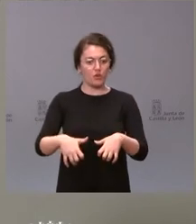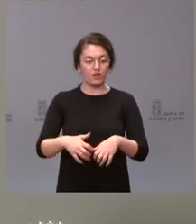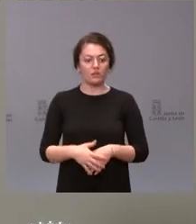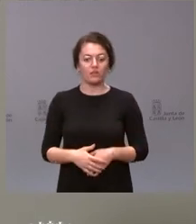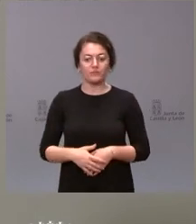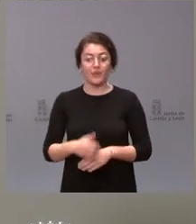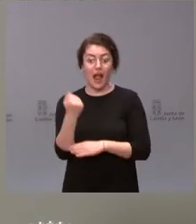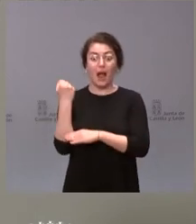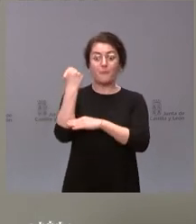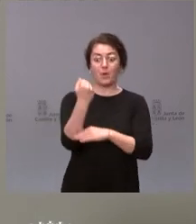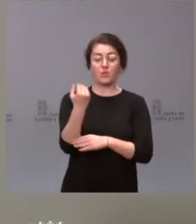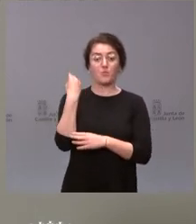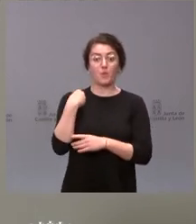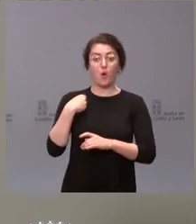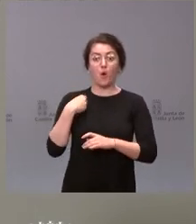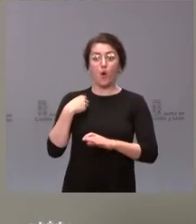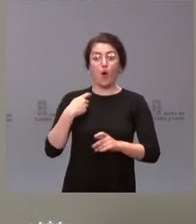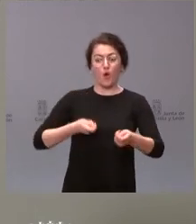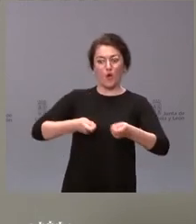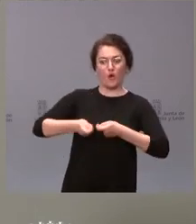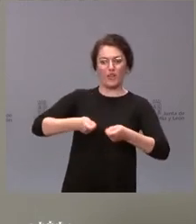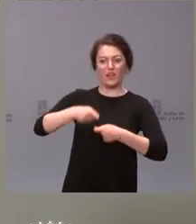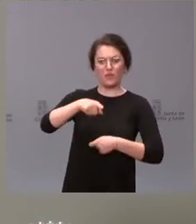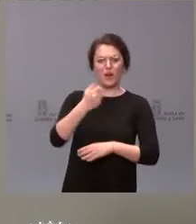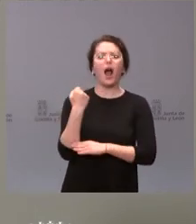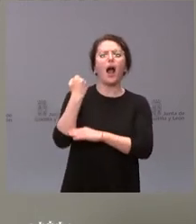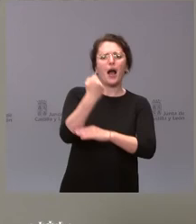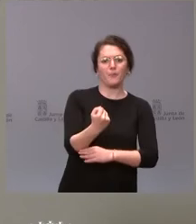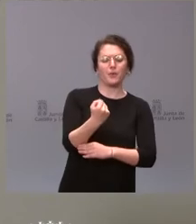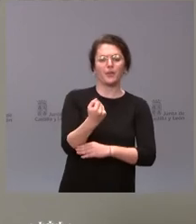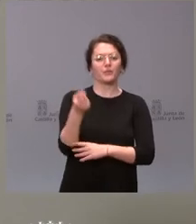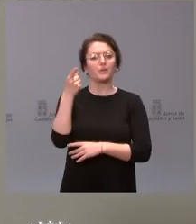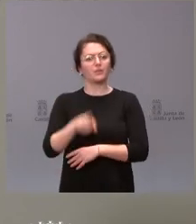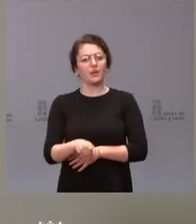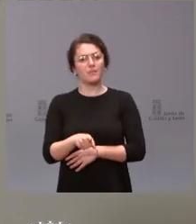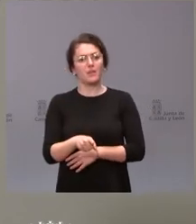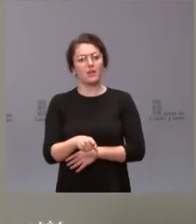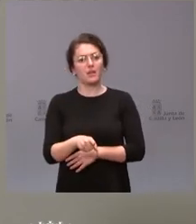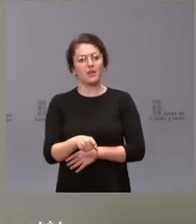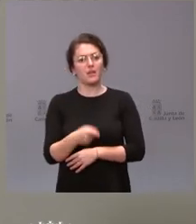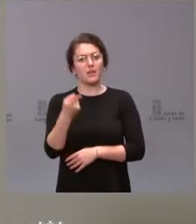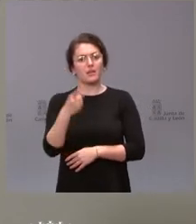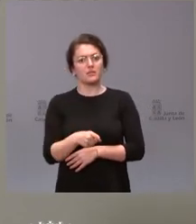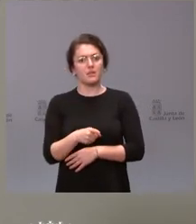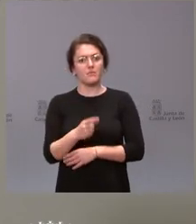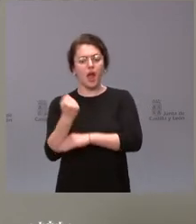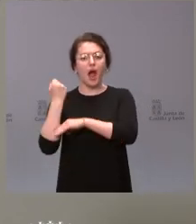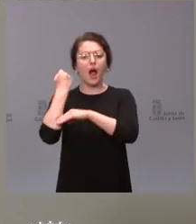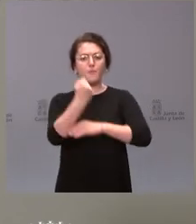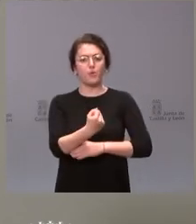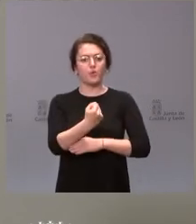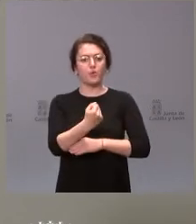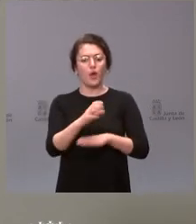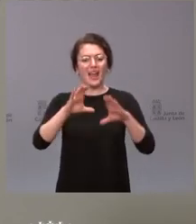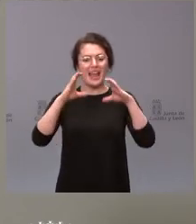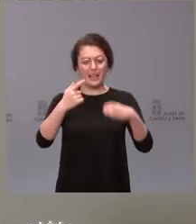coordinadora, apoyando la creación de ese comité asesor, apoyando y financiando la constitución de ese equipo de expertos y de técnicos que